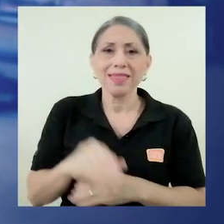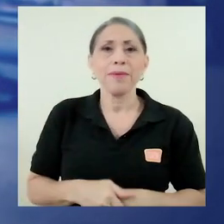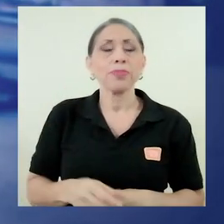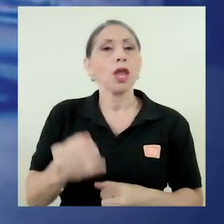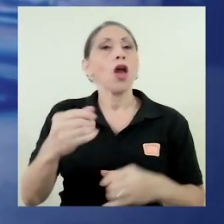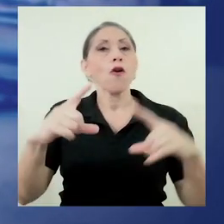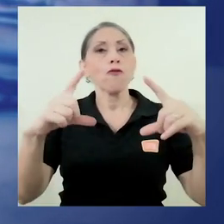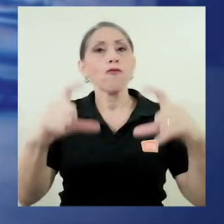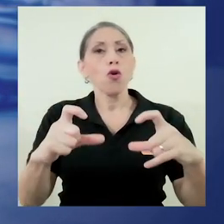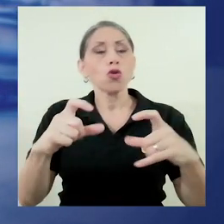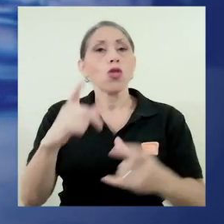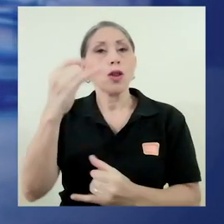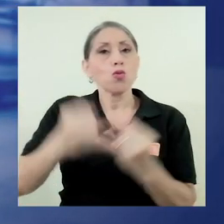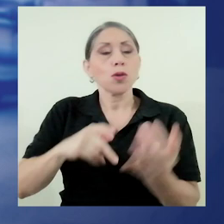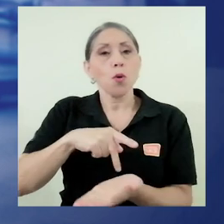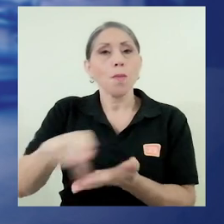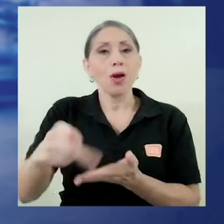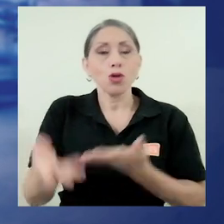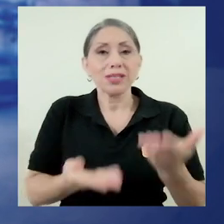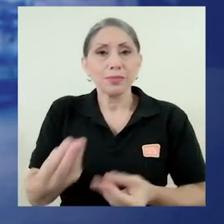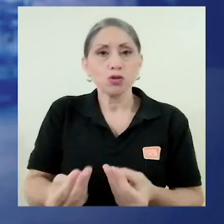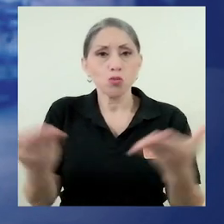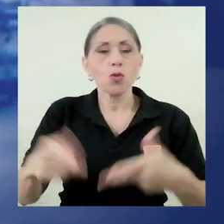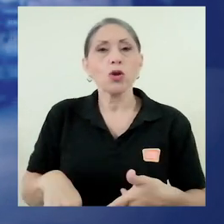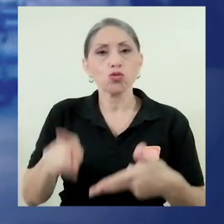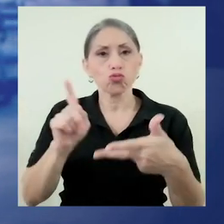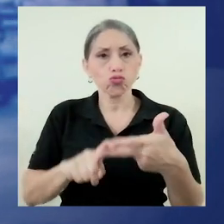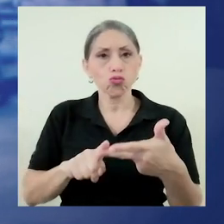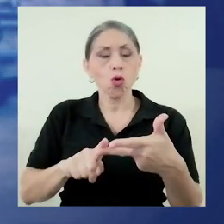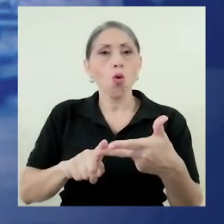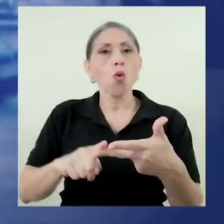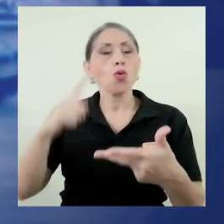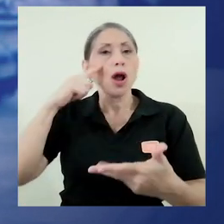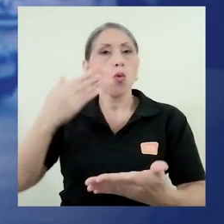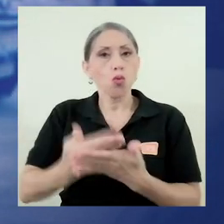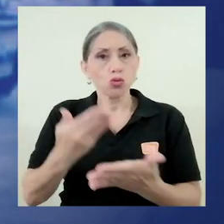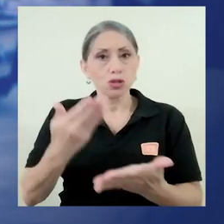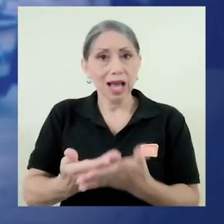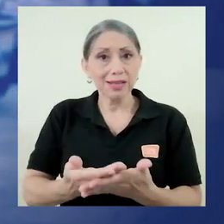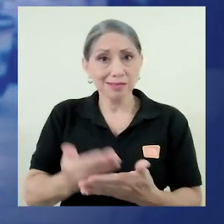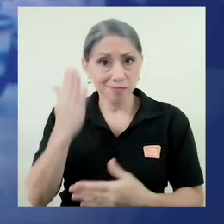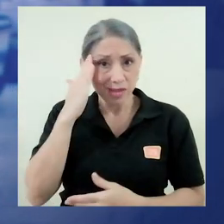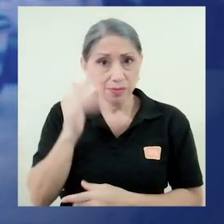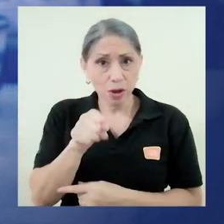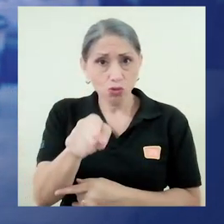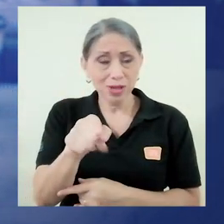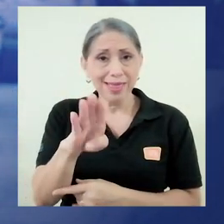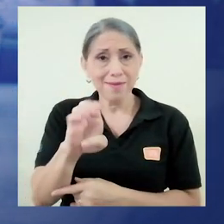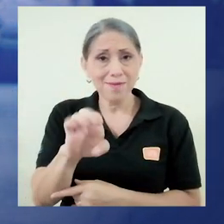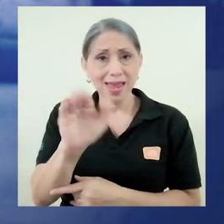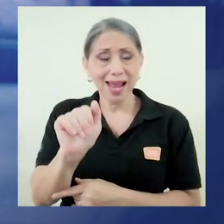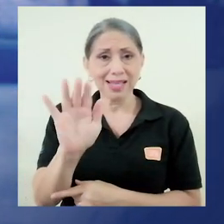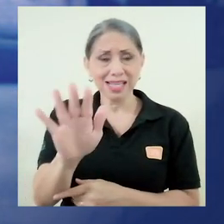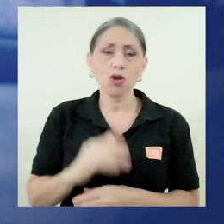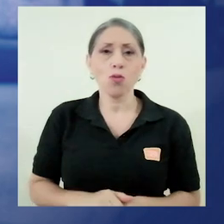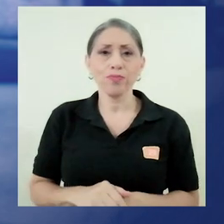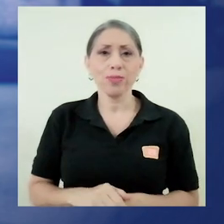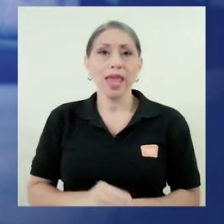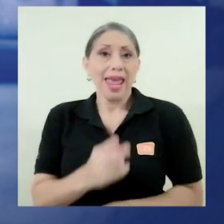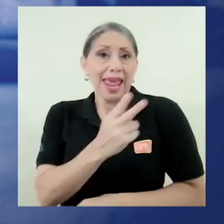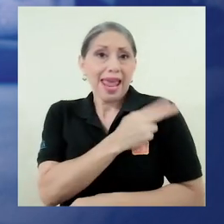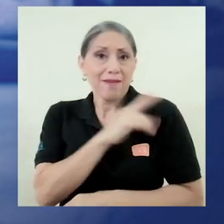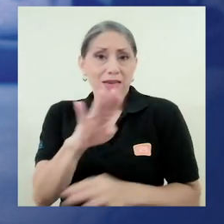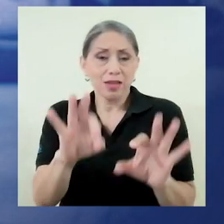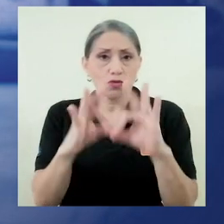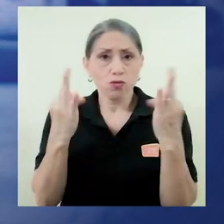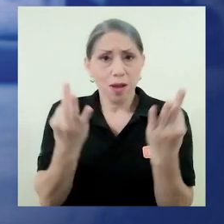servicios públicos, una constancia que haga claro que es una persona de cada 5, una carta de despido de parte